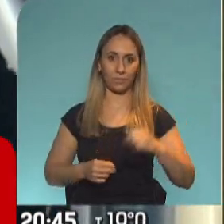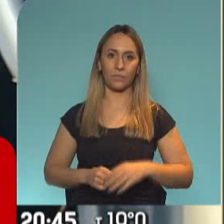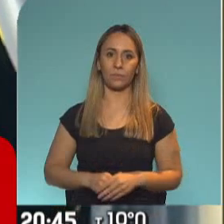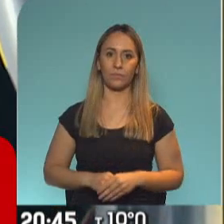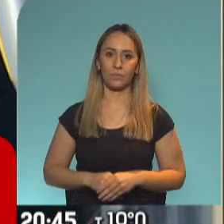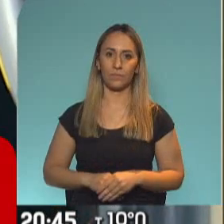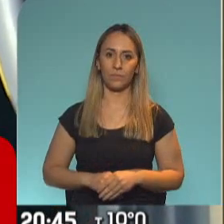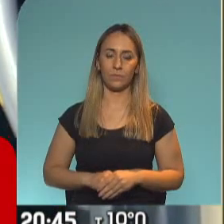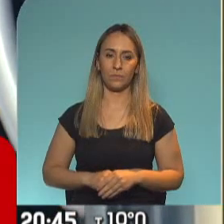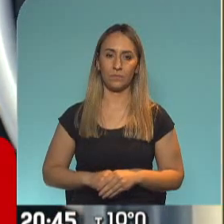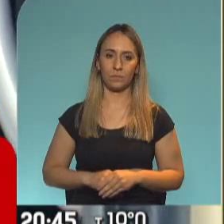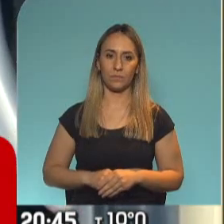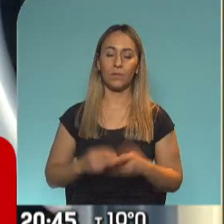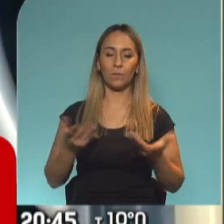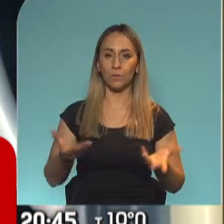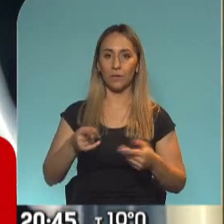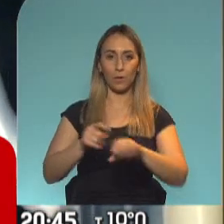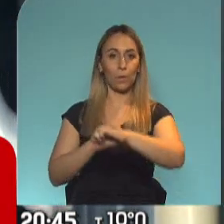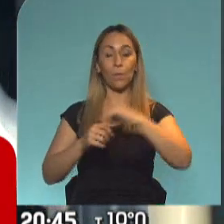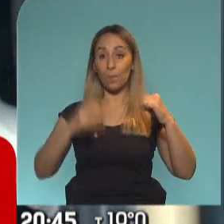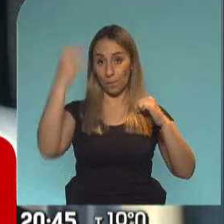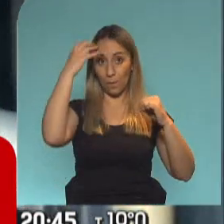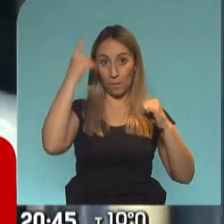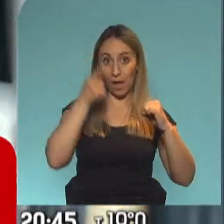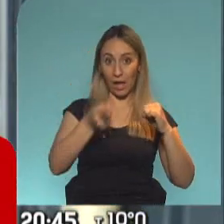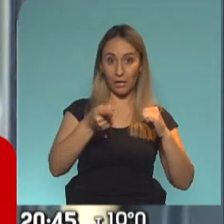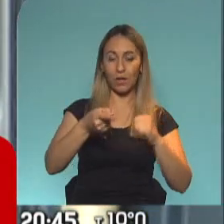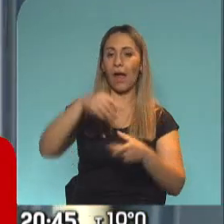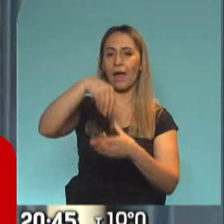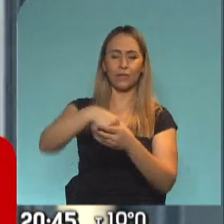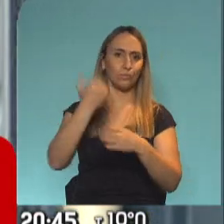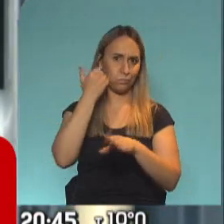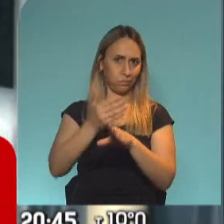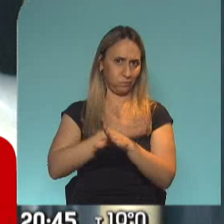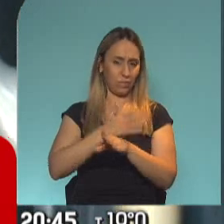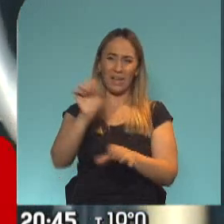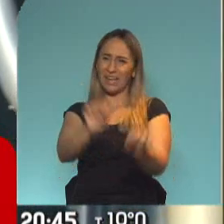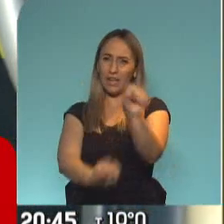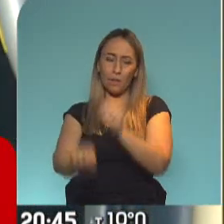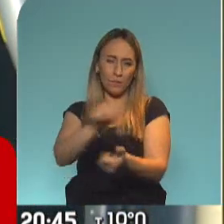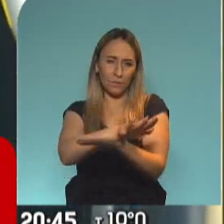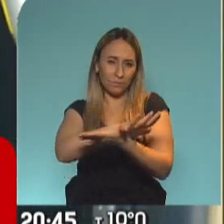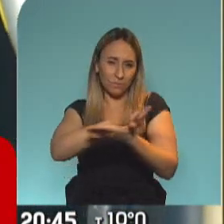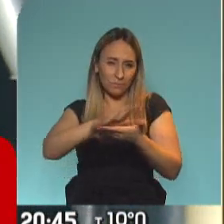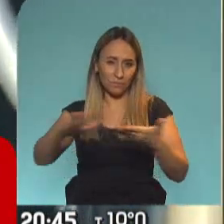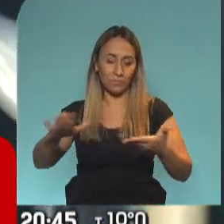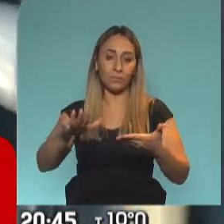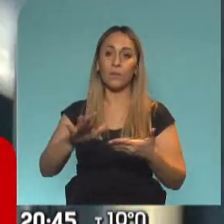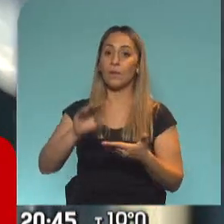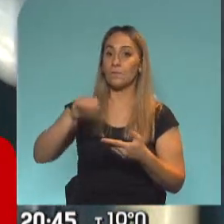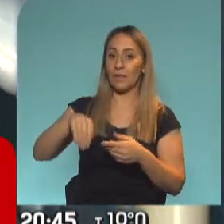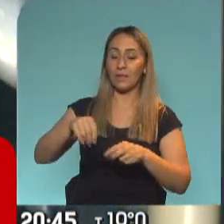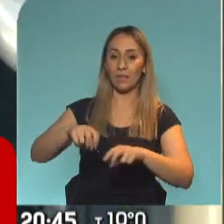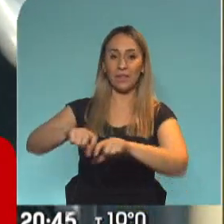lo que van a ver es, bueno, el sanitario ya viene previamente desinfectado, pero además de los desinfectantes de lo que es el